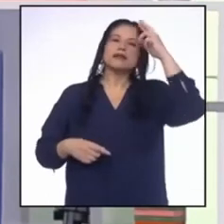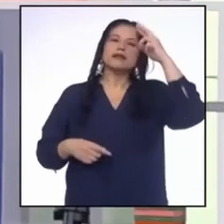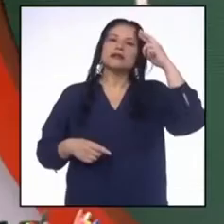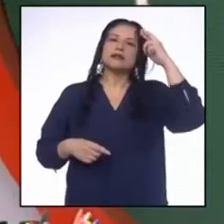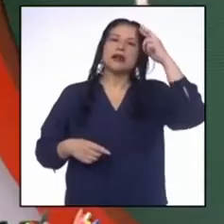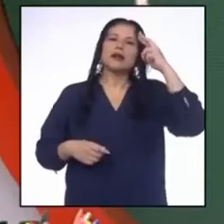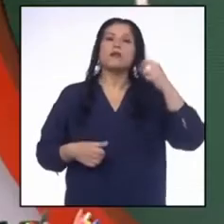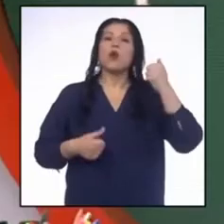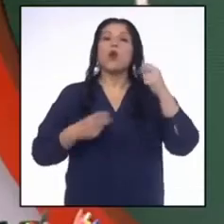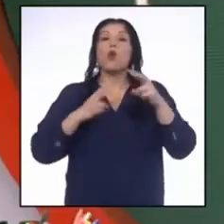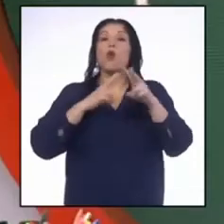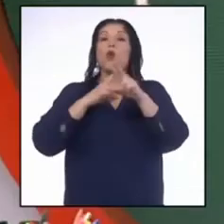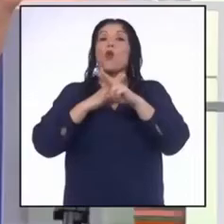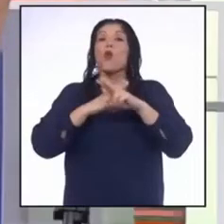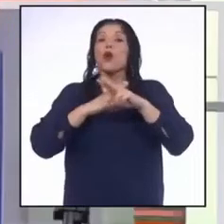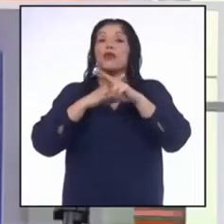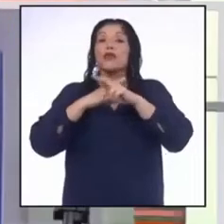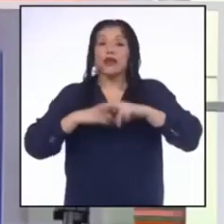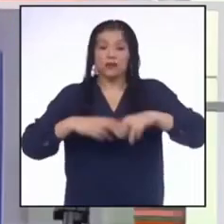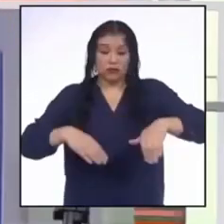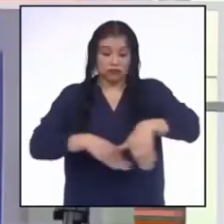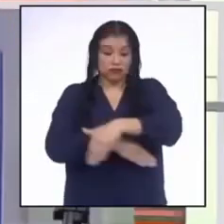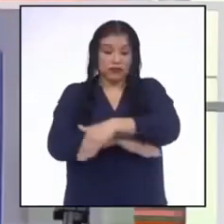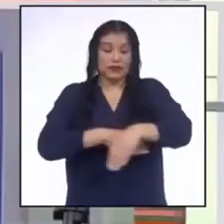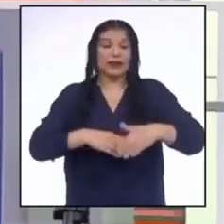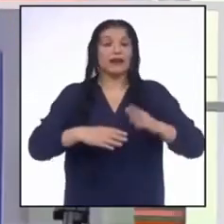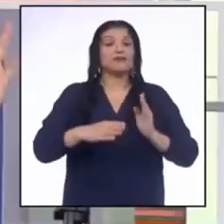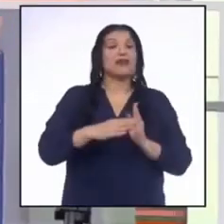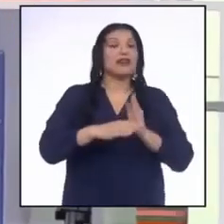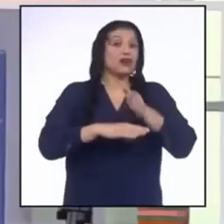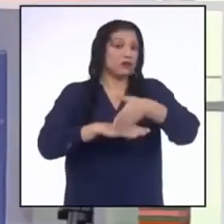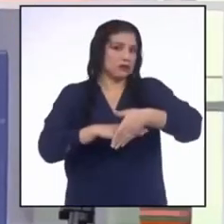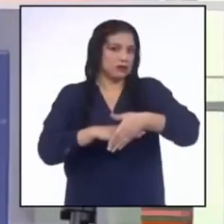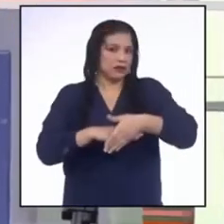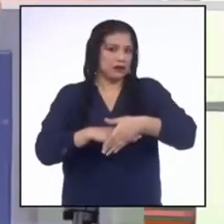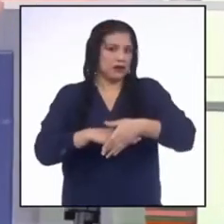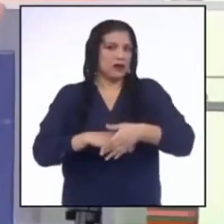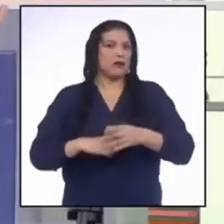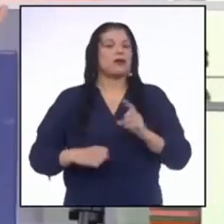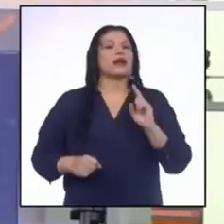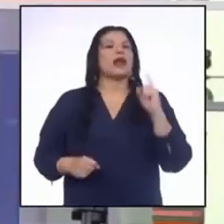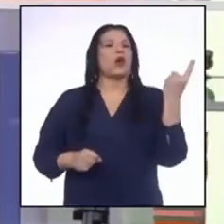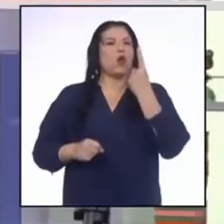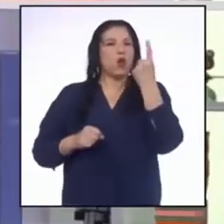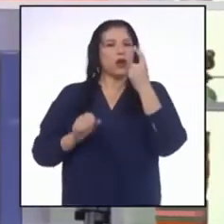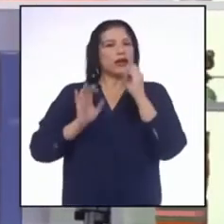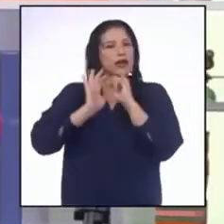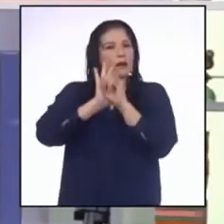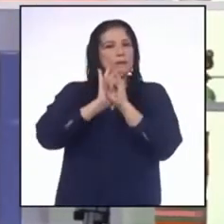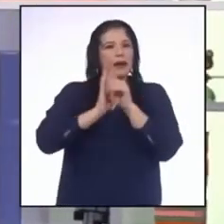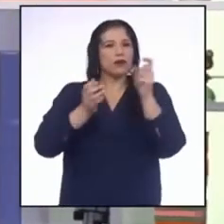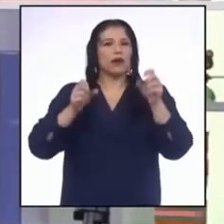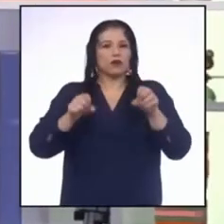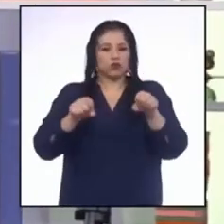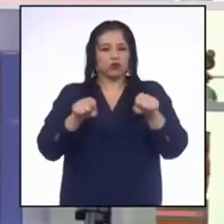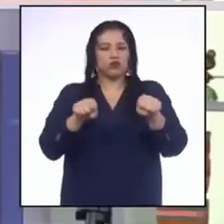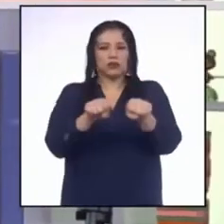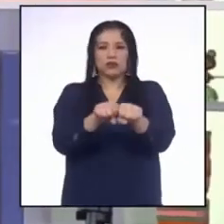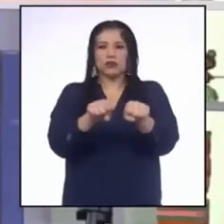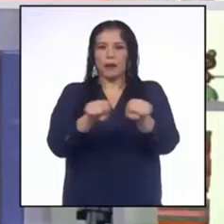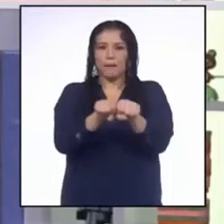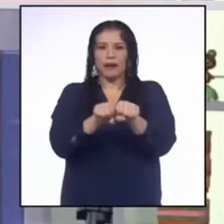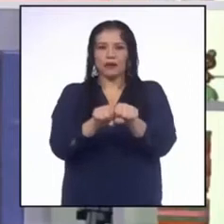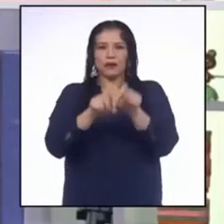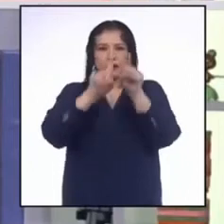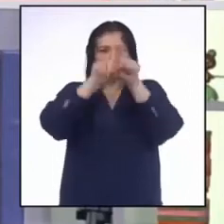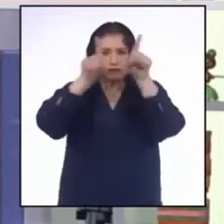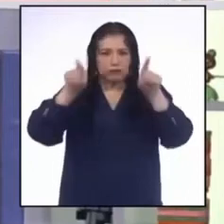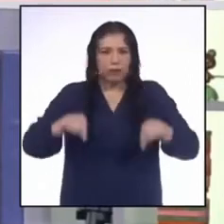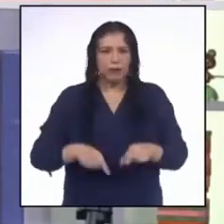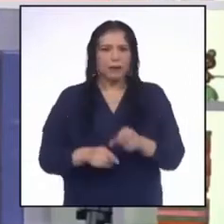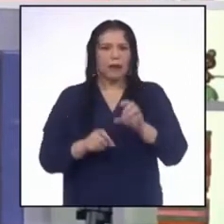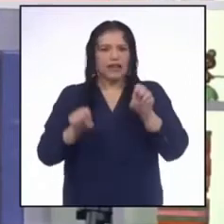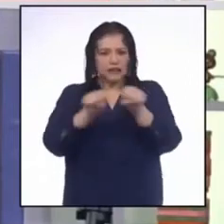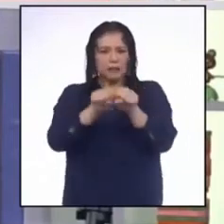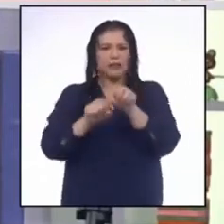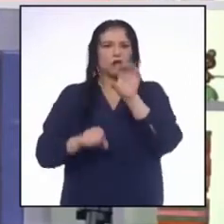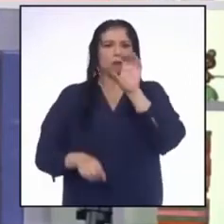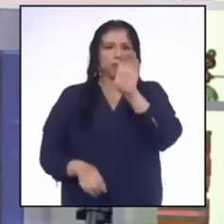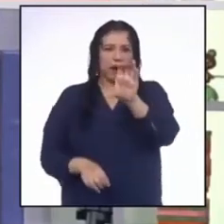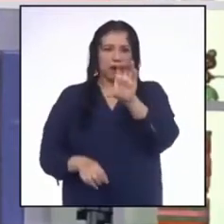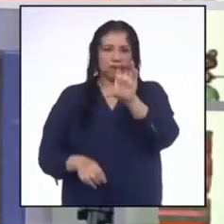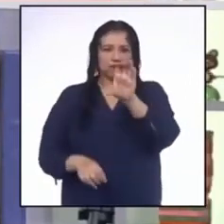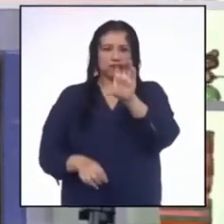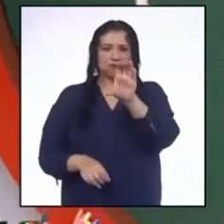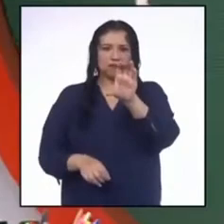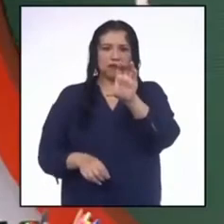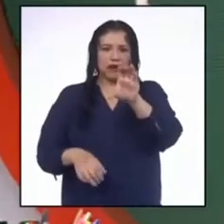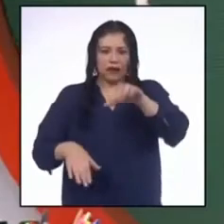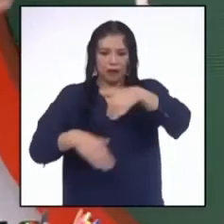tener al cruzar las pistas. ¿Por qué? Es que la única imagen de ese afiche era un zapato. Sí, solo se veía un zapato